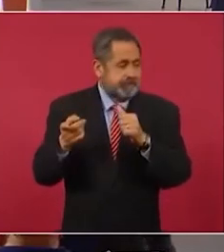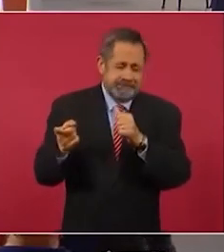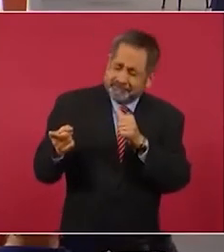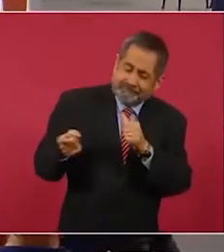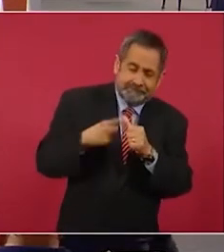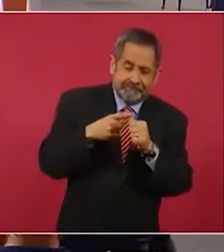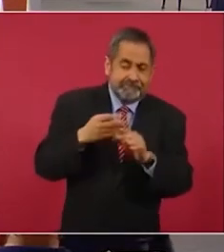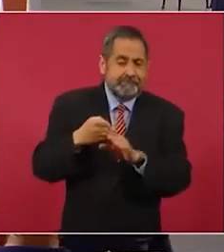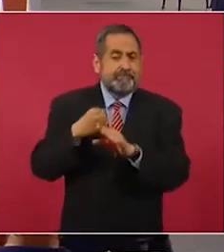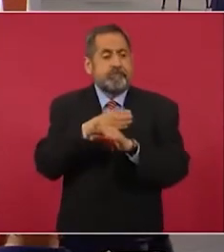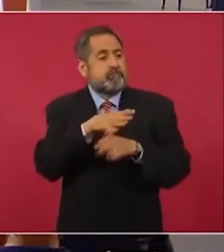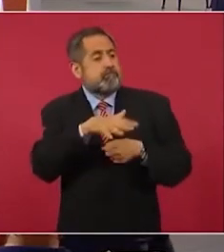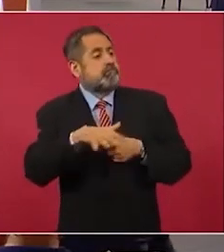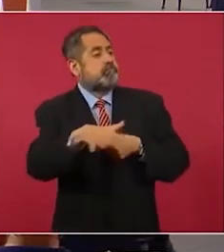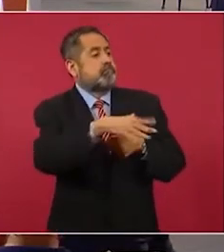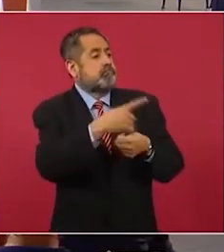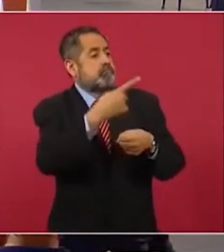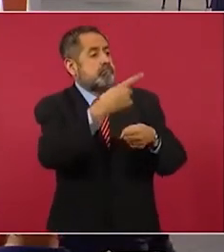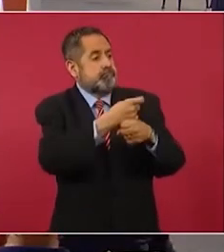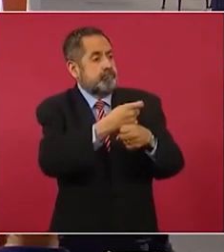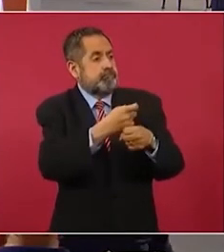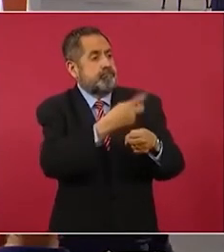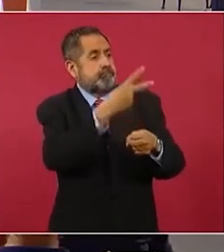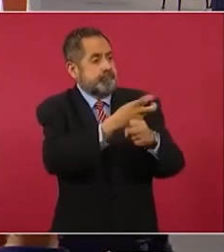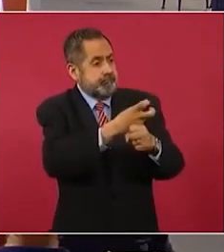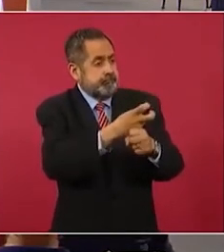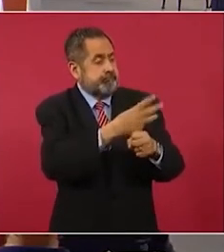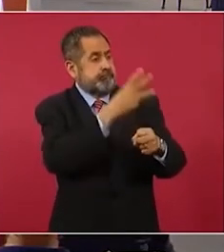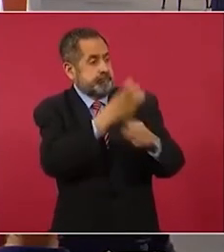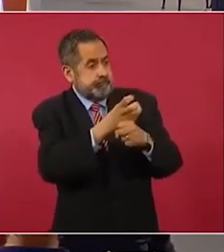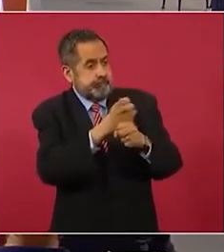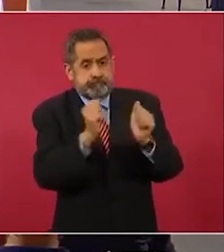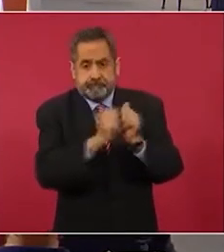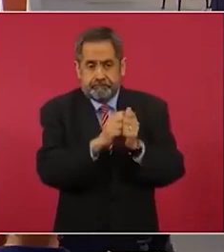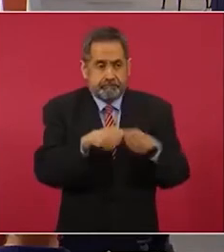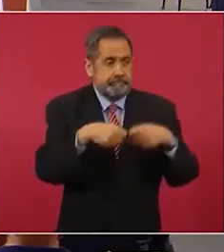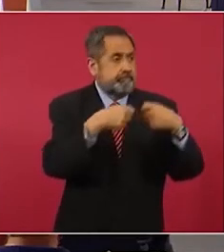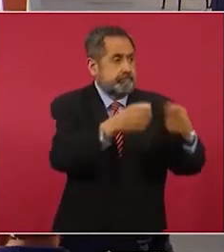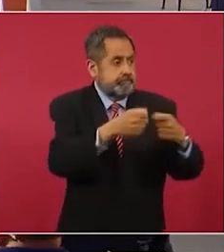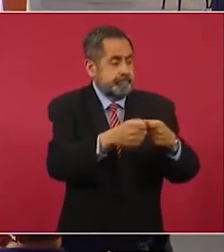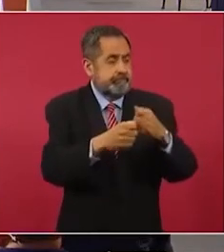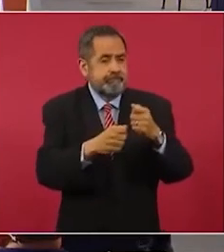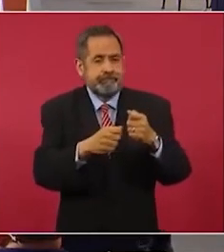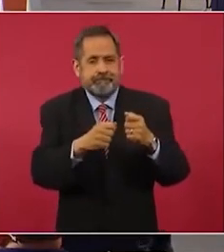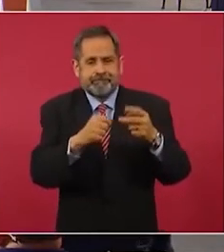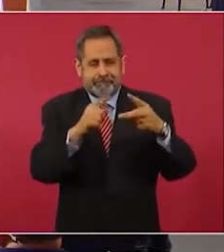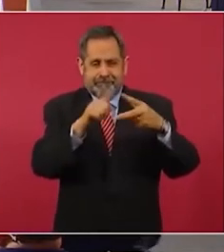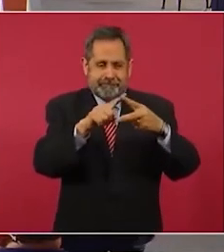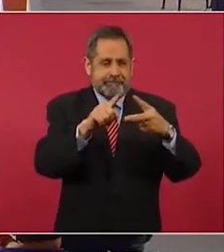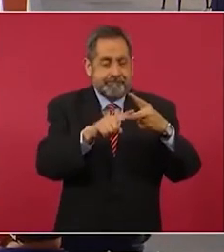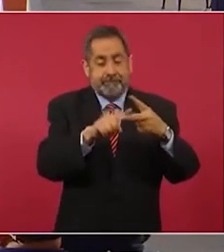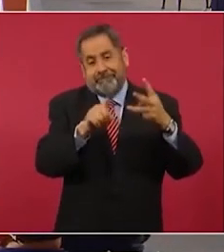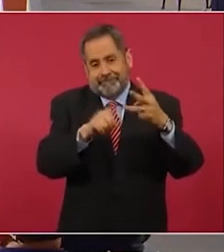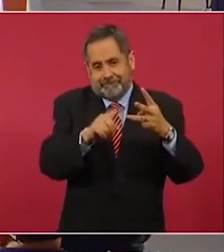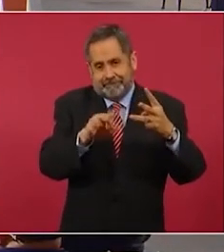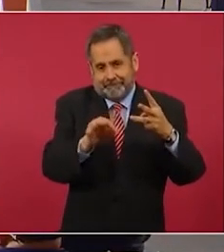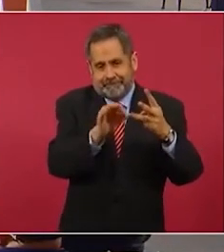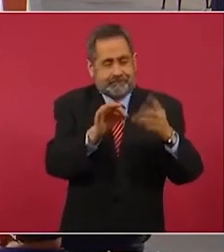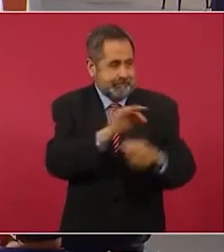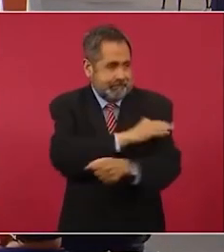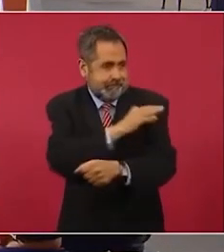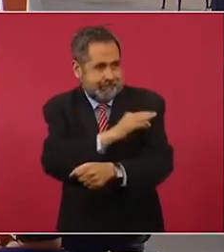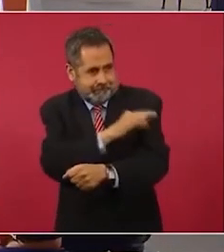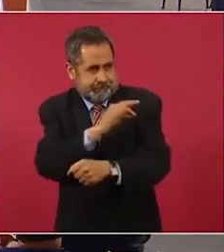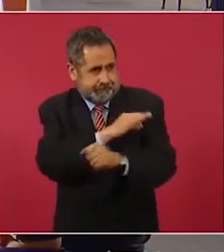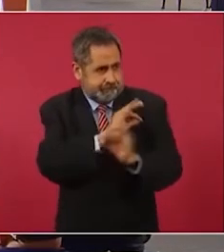de esquemas primarios y refuerzos y refuerzos según se requiera para optimizar el